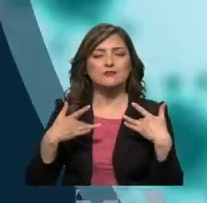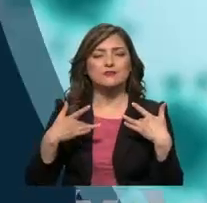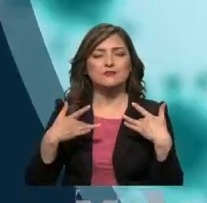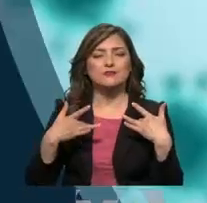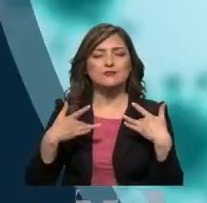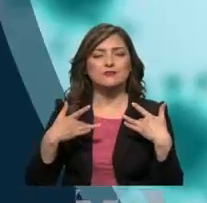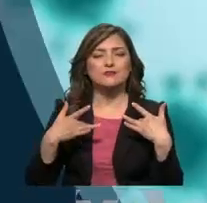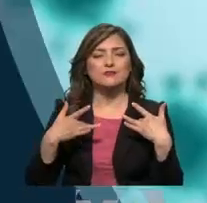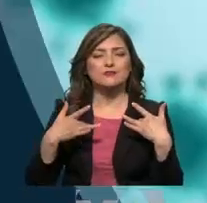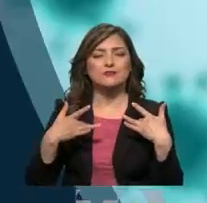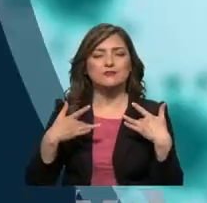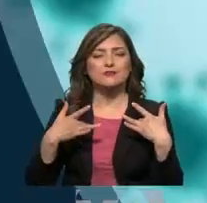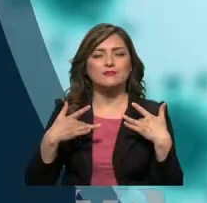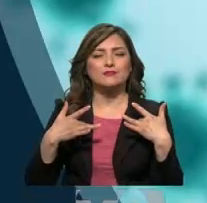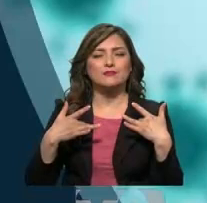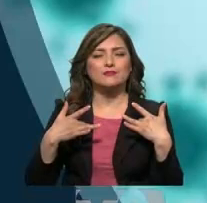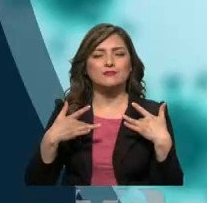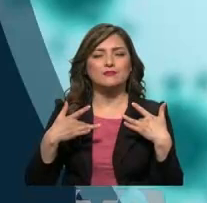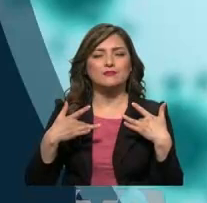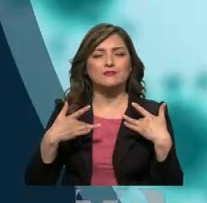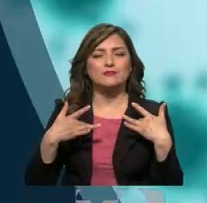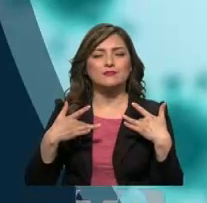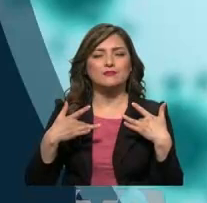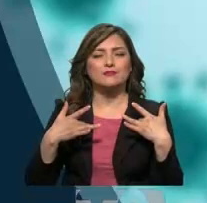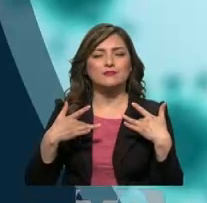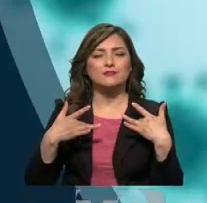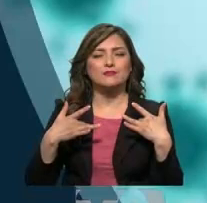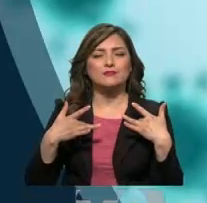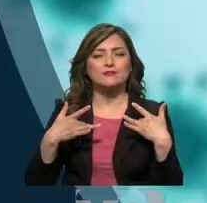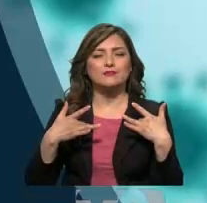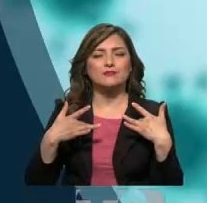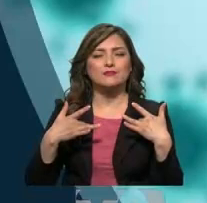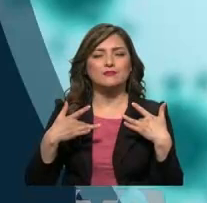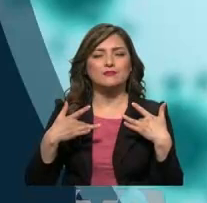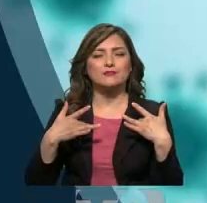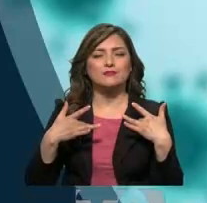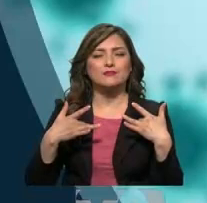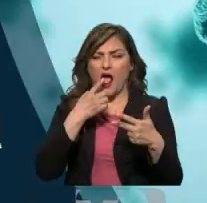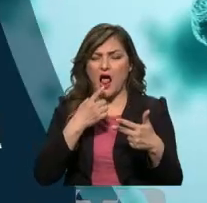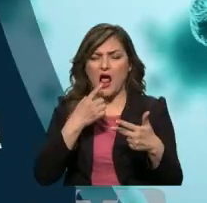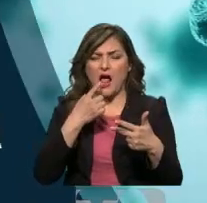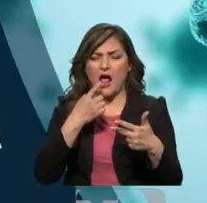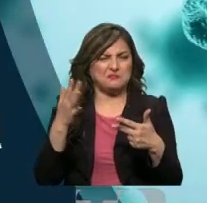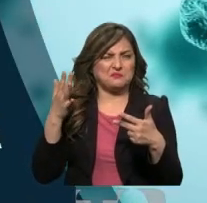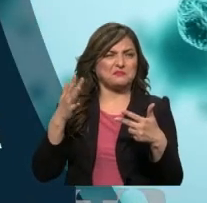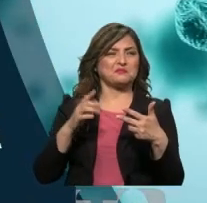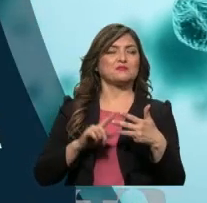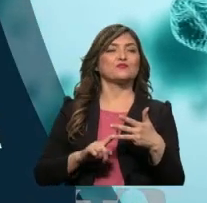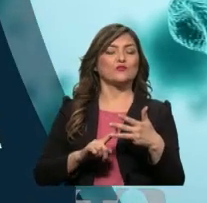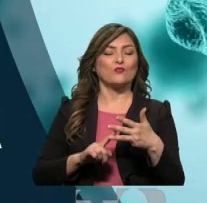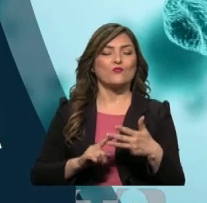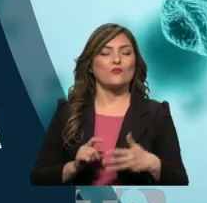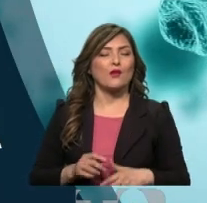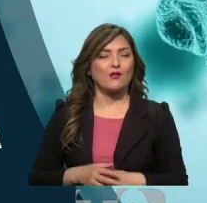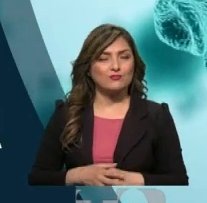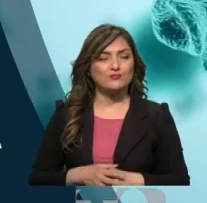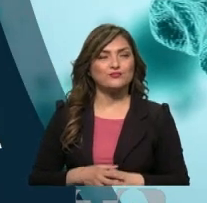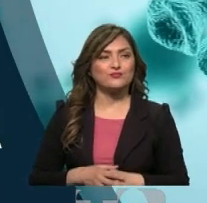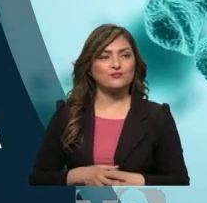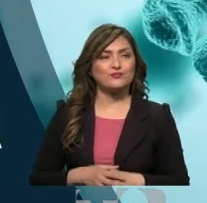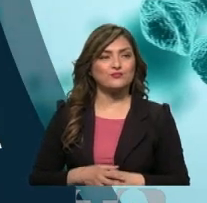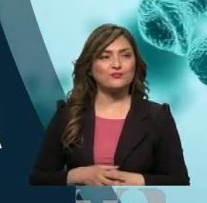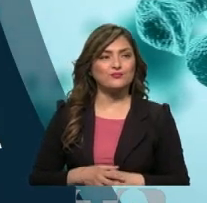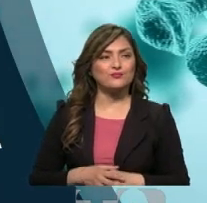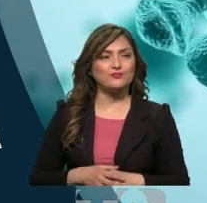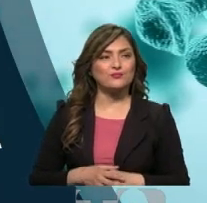el gusto como disgeusia o